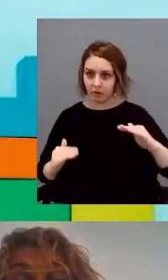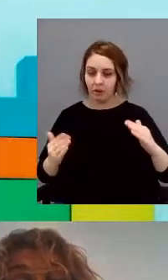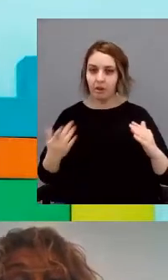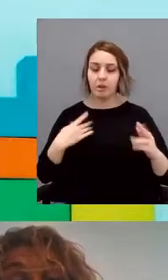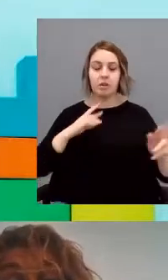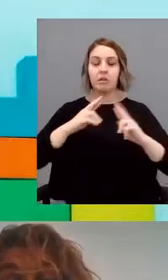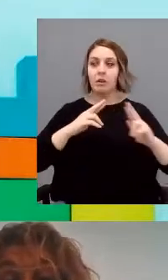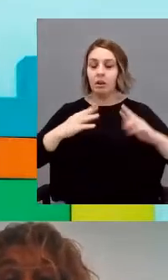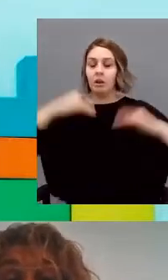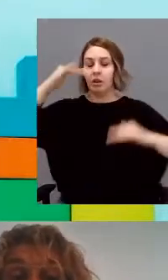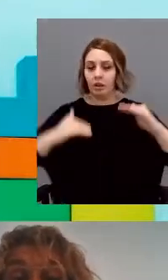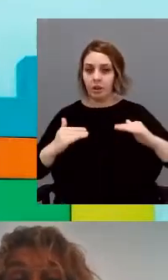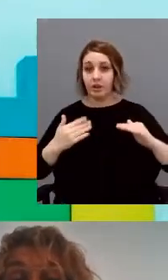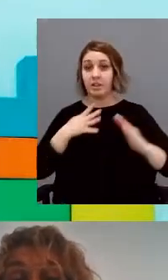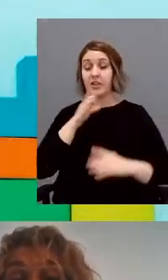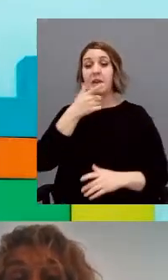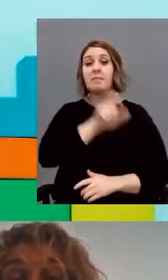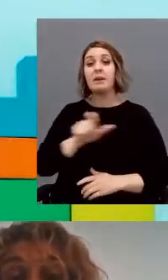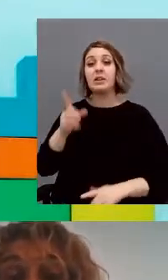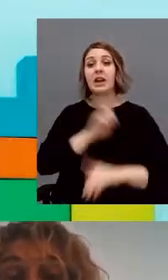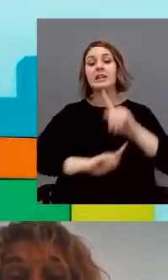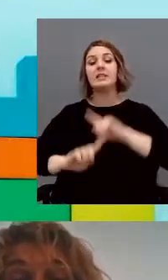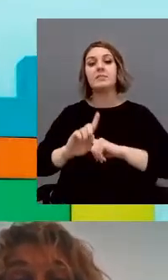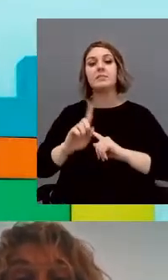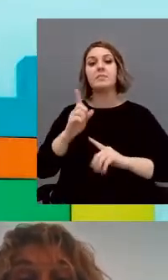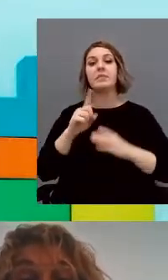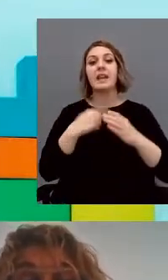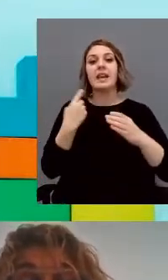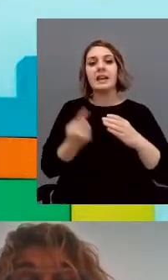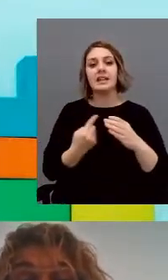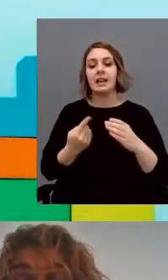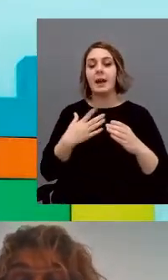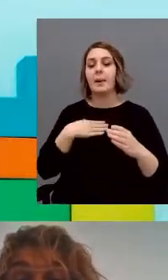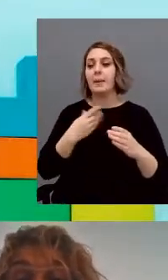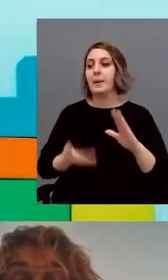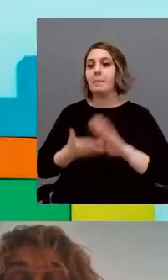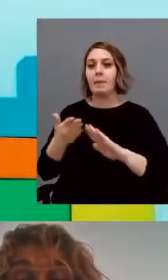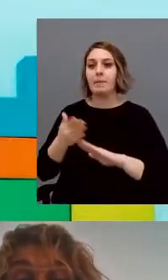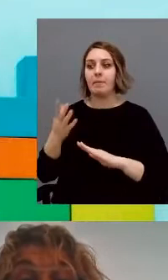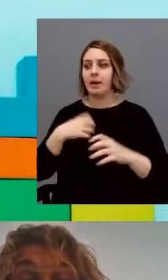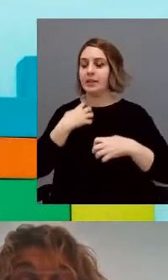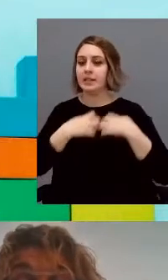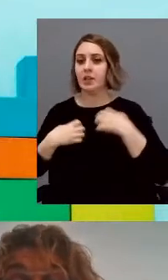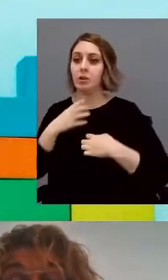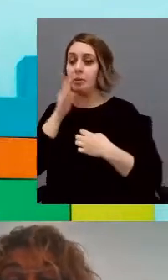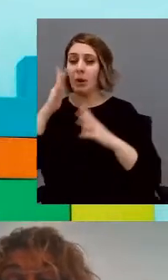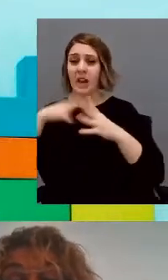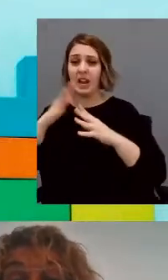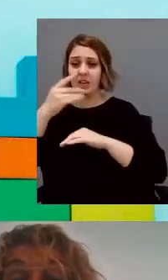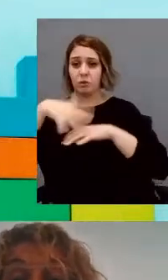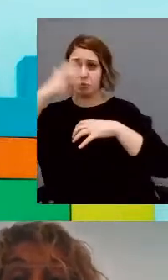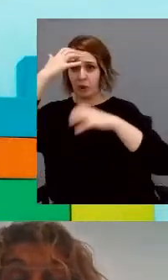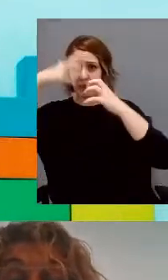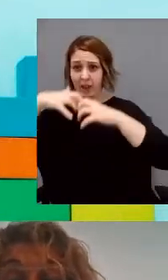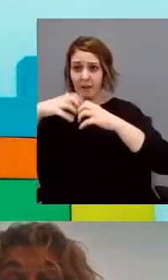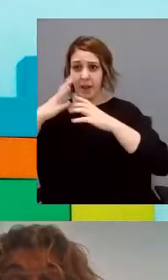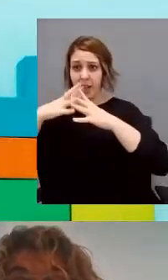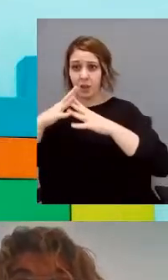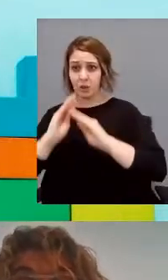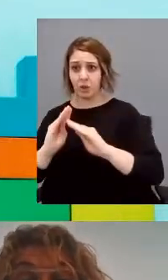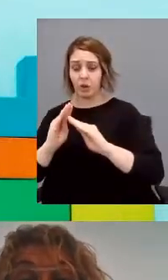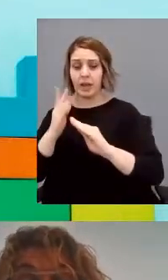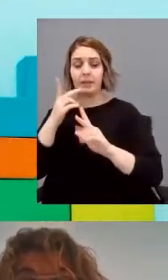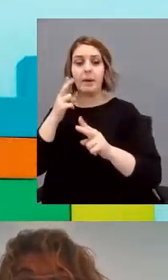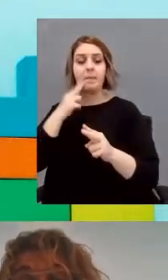Las personas con TEA tienen una mayor predisposición a experimentar síntomas ansiosos a causa de las estructuras cerebrales que